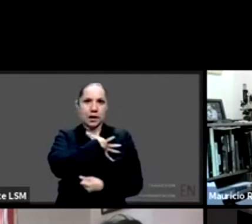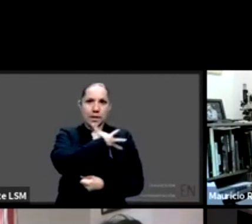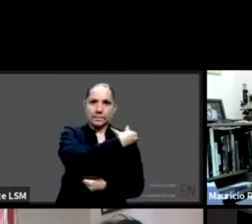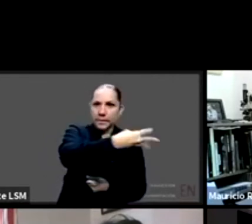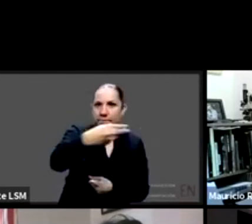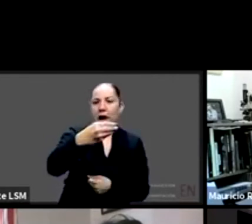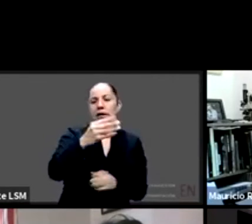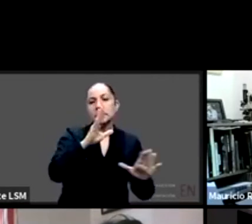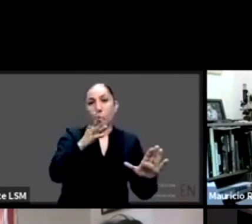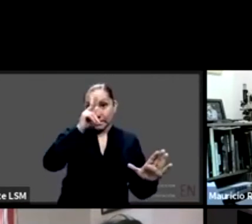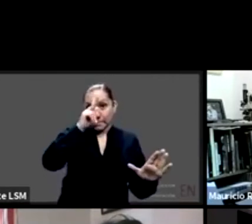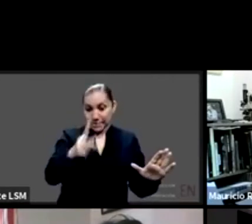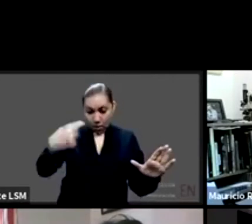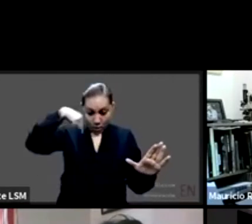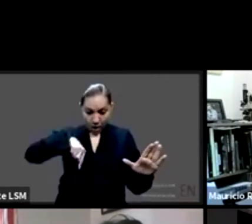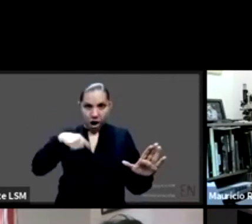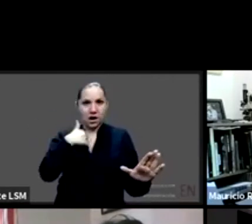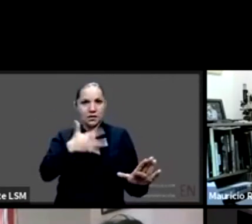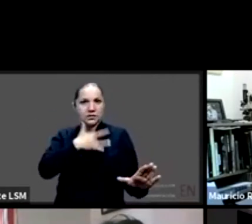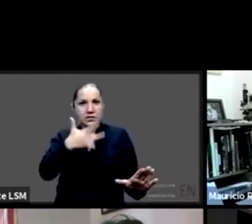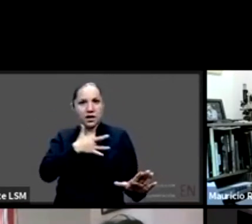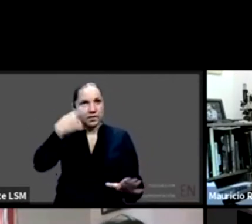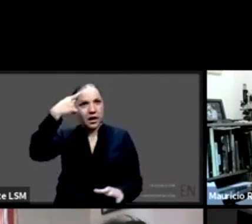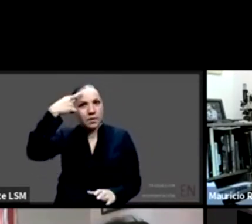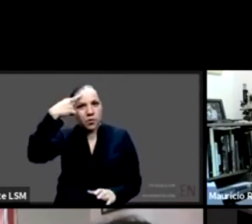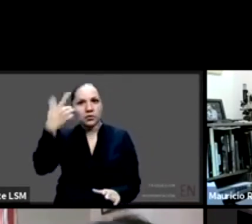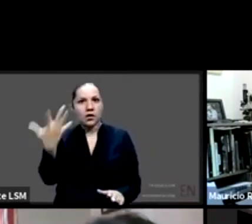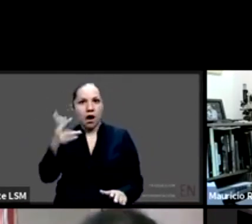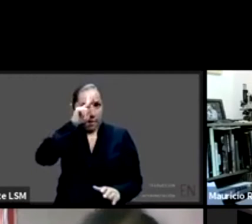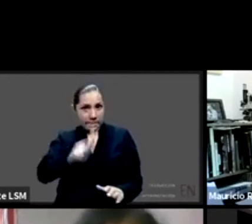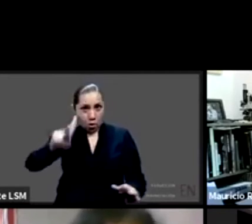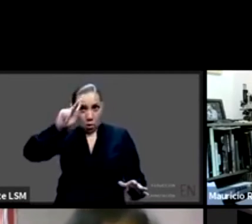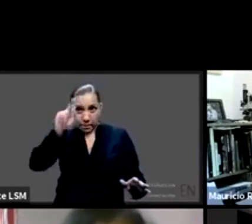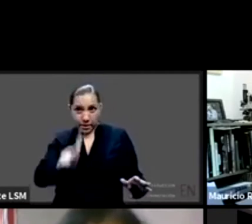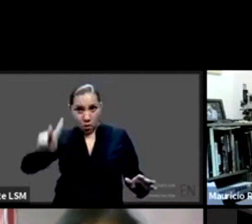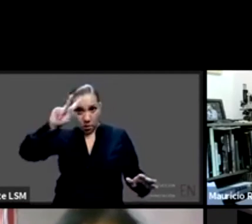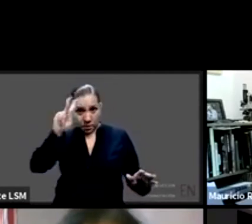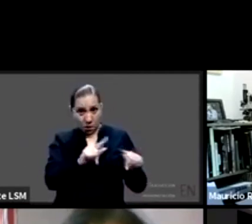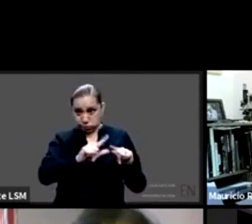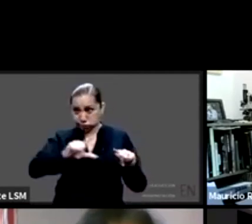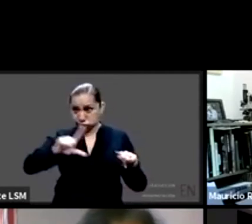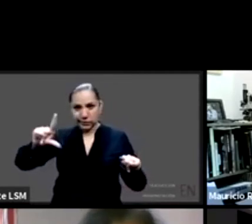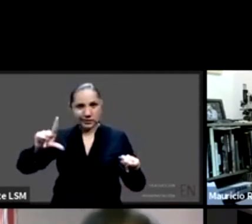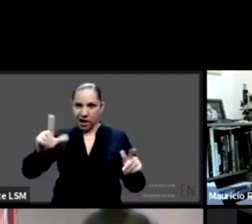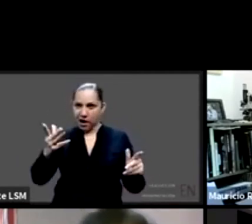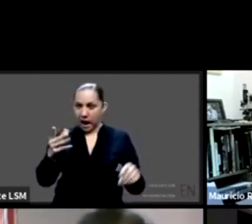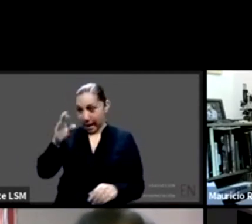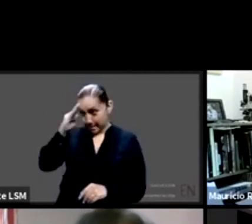posible porque no solo niñas niños y adolescentes hospitalizados han sufrido esto